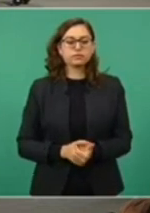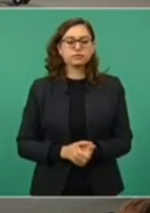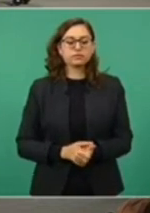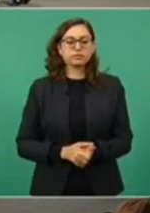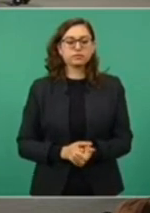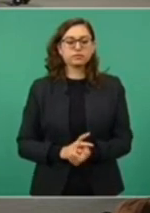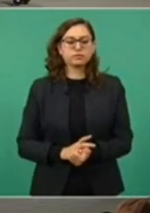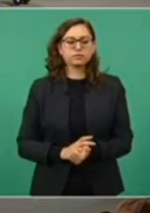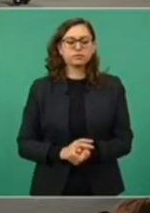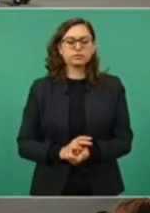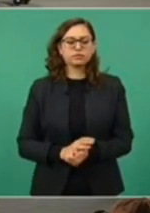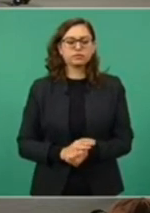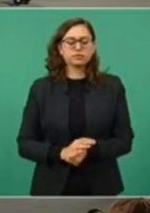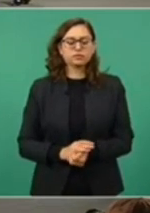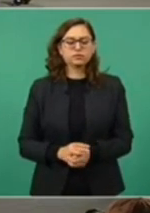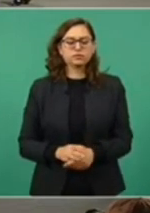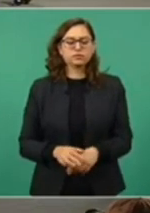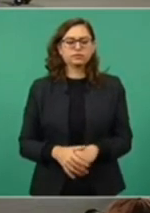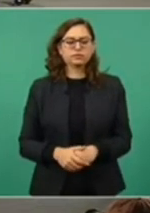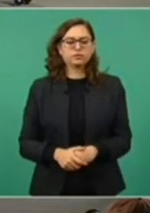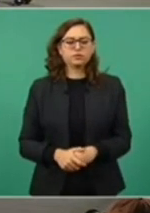Este es el embajador.